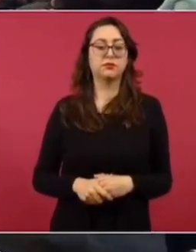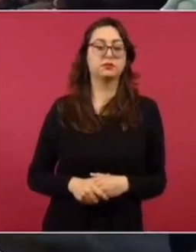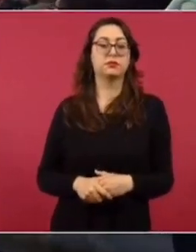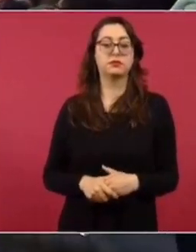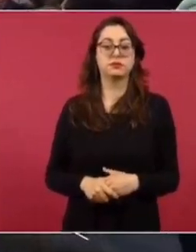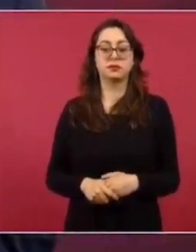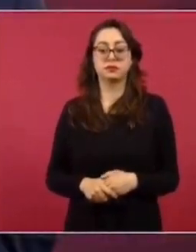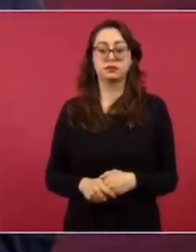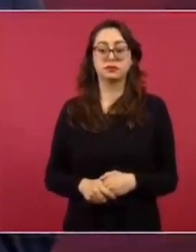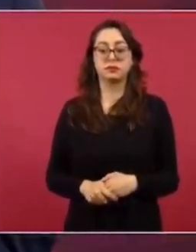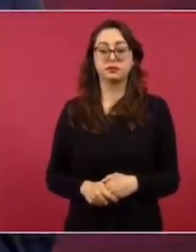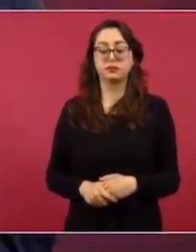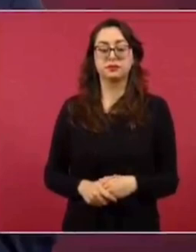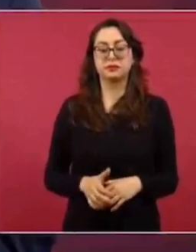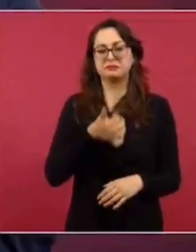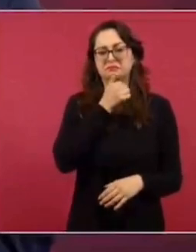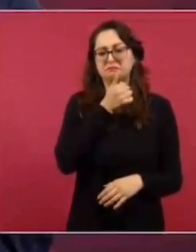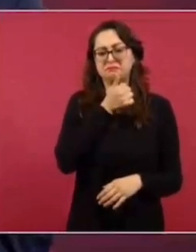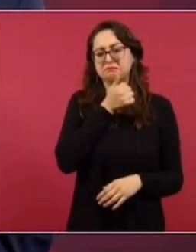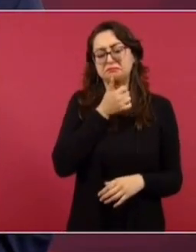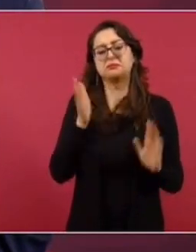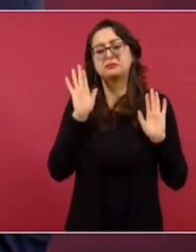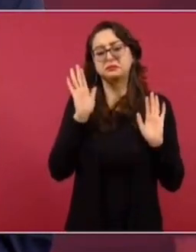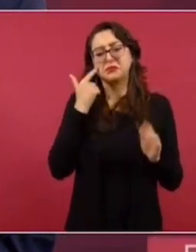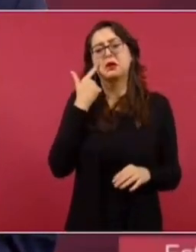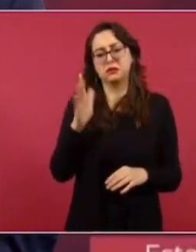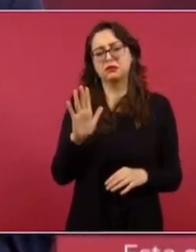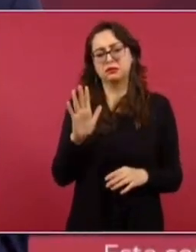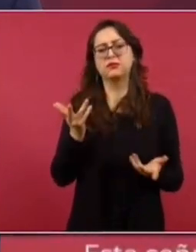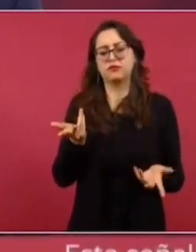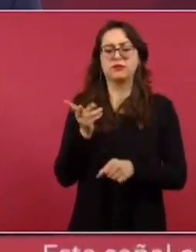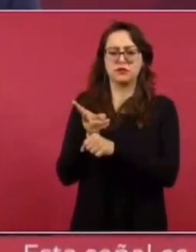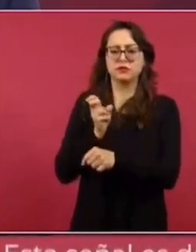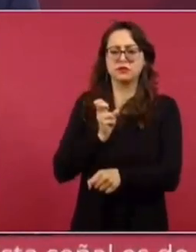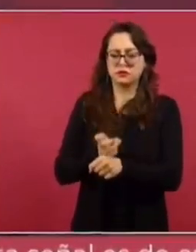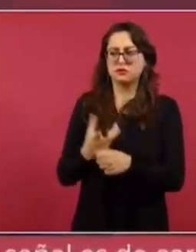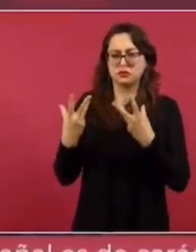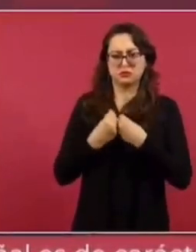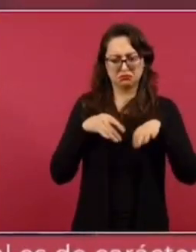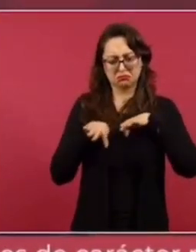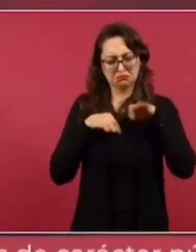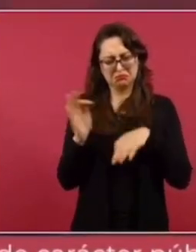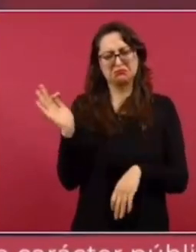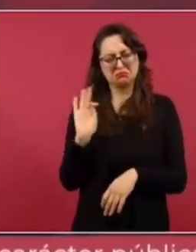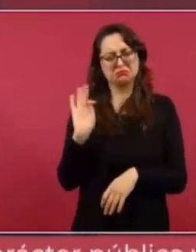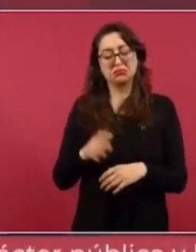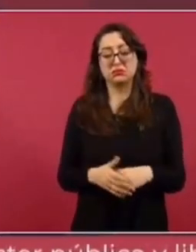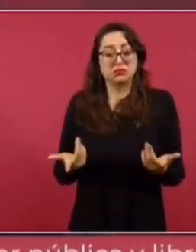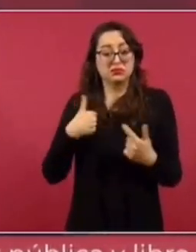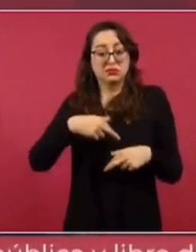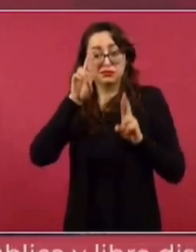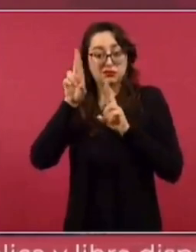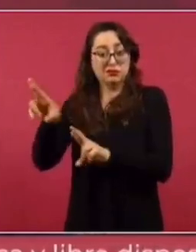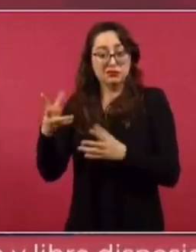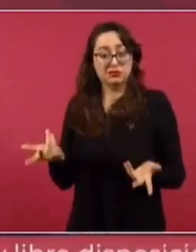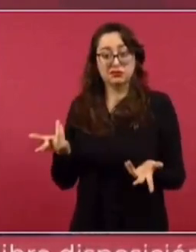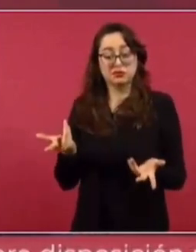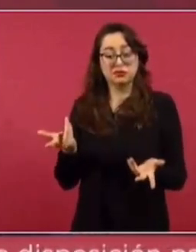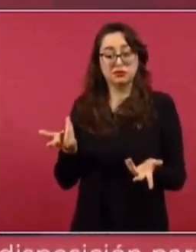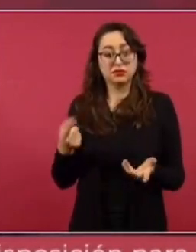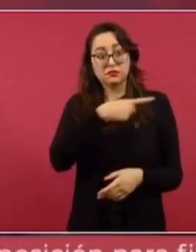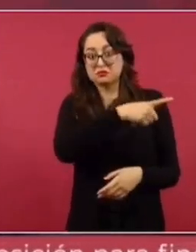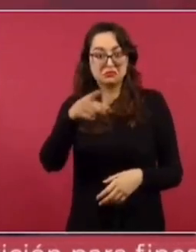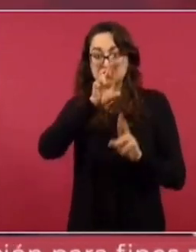Todavía no sabemos, pero en una de esas sí. O sea, no en el gabinete, pero invitarla, porque yo la considero, o sea, respeto a quienes opinan distinto.